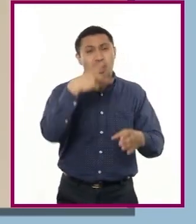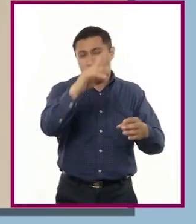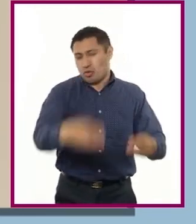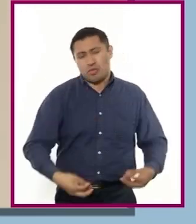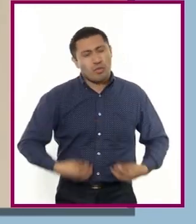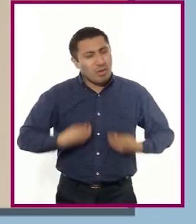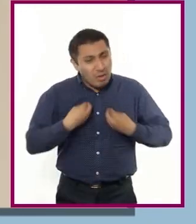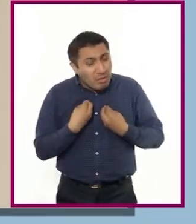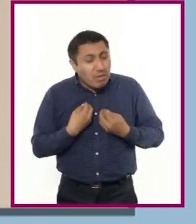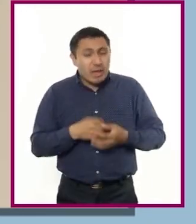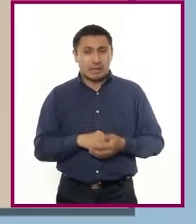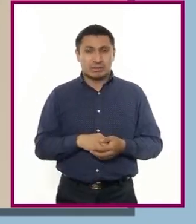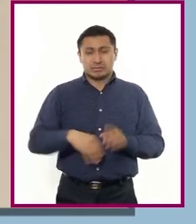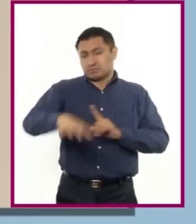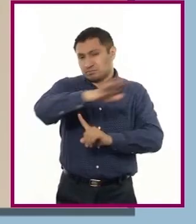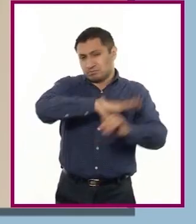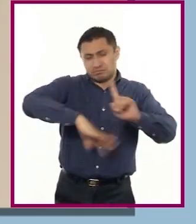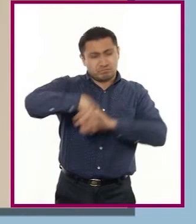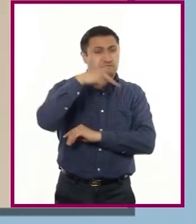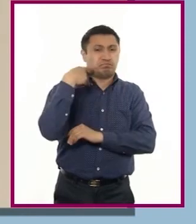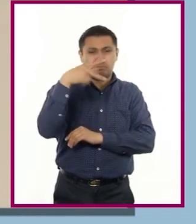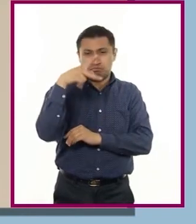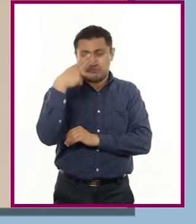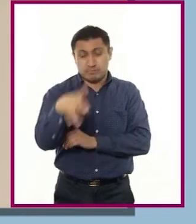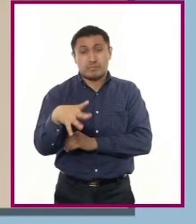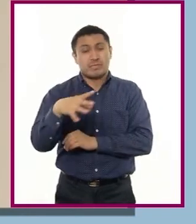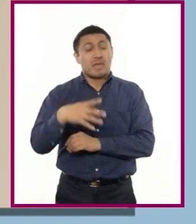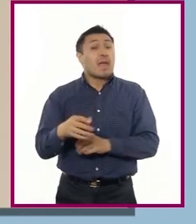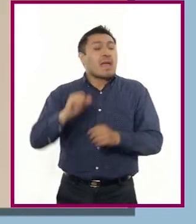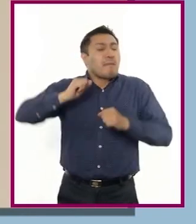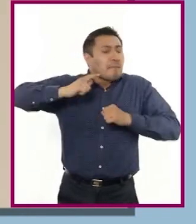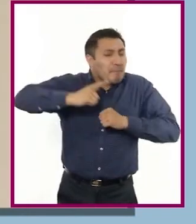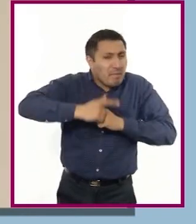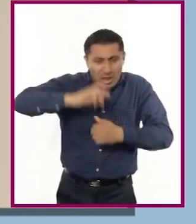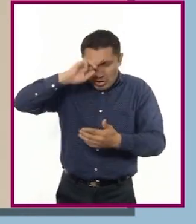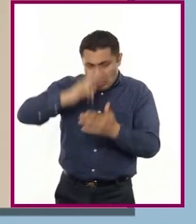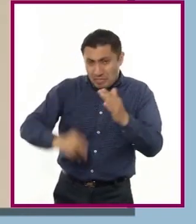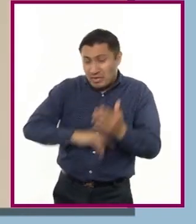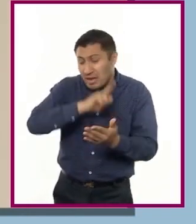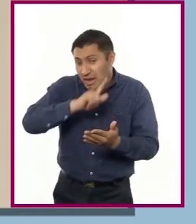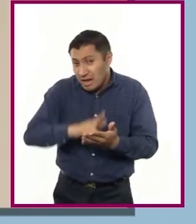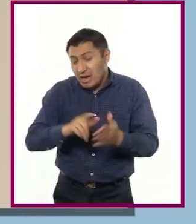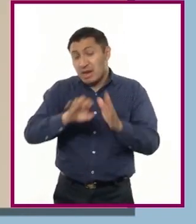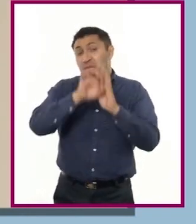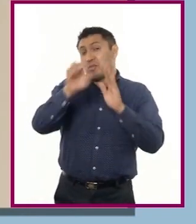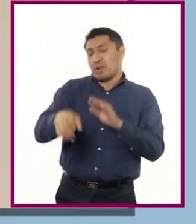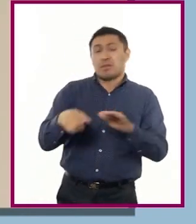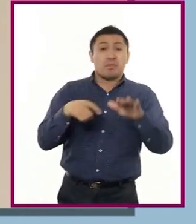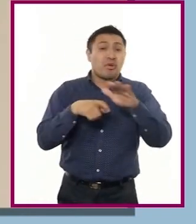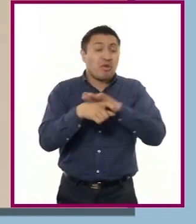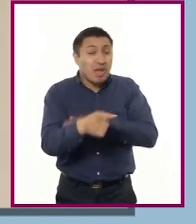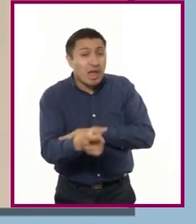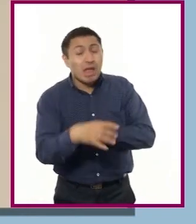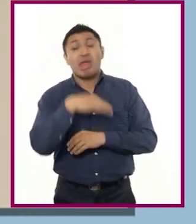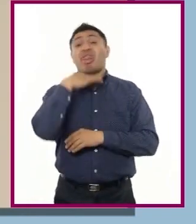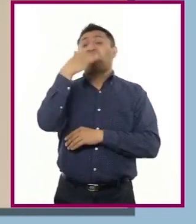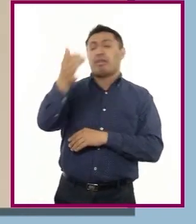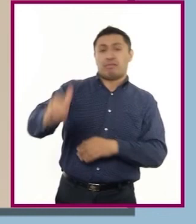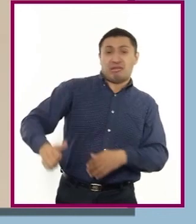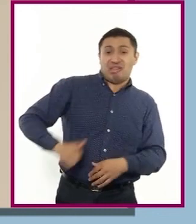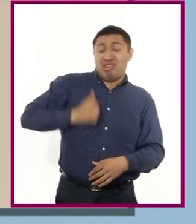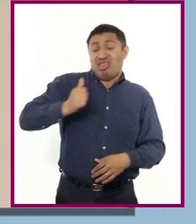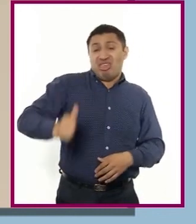municipio, entidad o país que haya cometido alguna falta como cohecho, corrupción o abuso de funciones